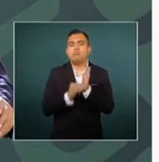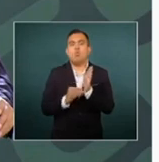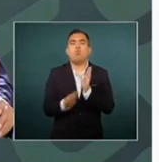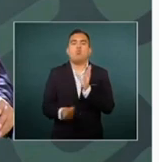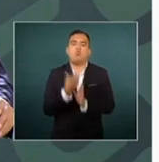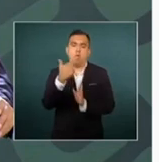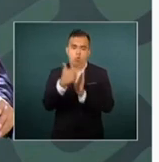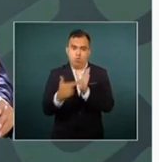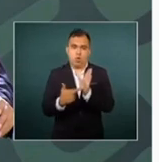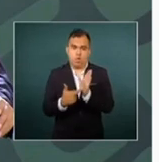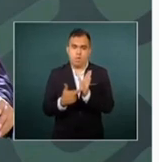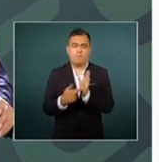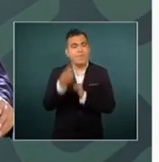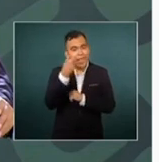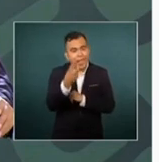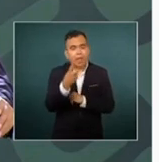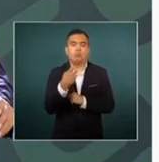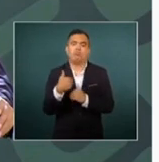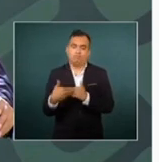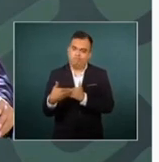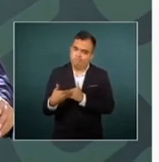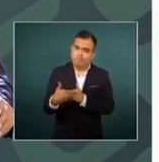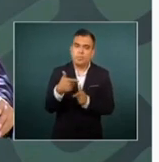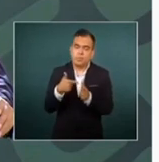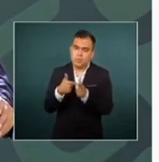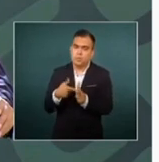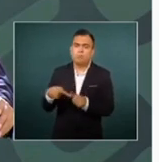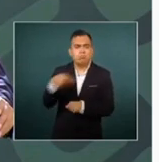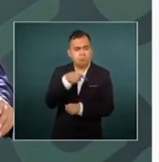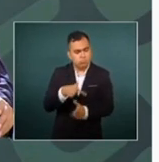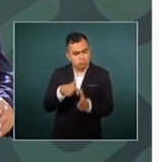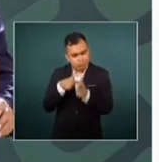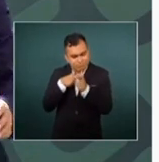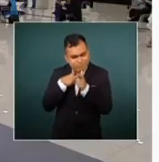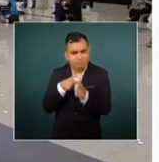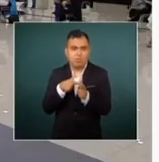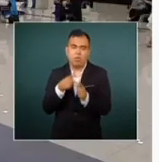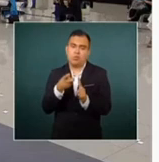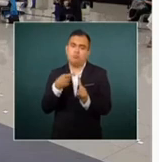seguir y nos vamos a mantener en ese propósito